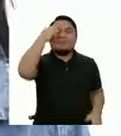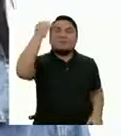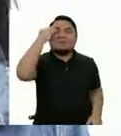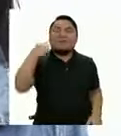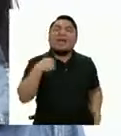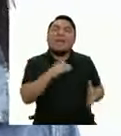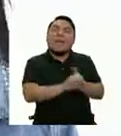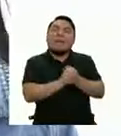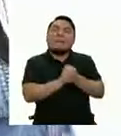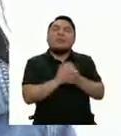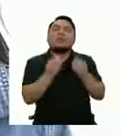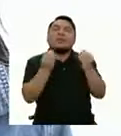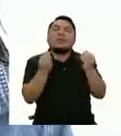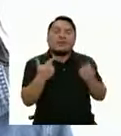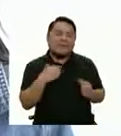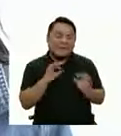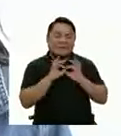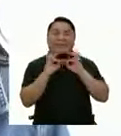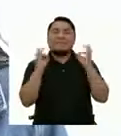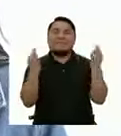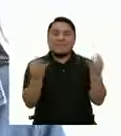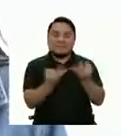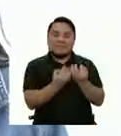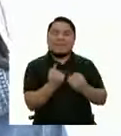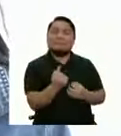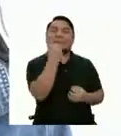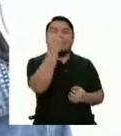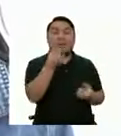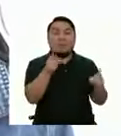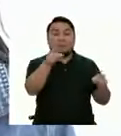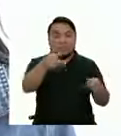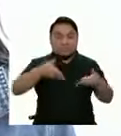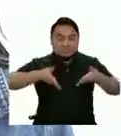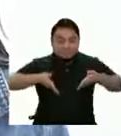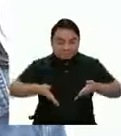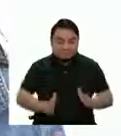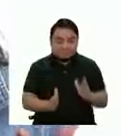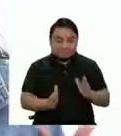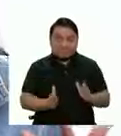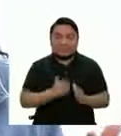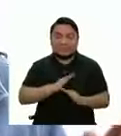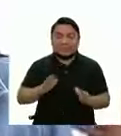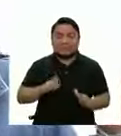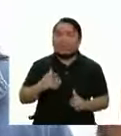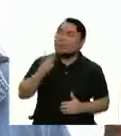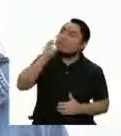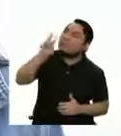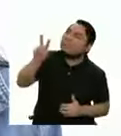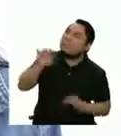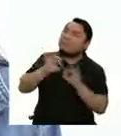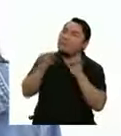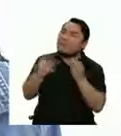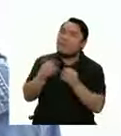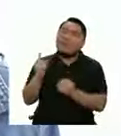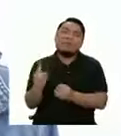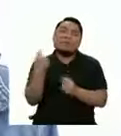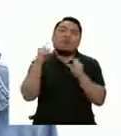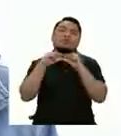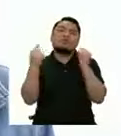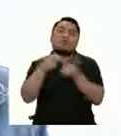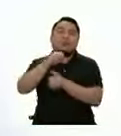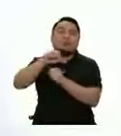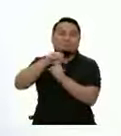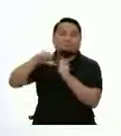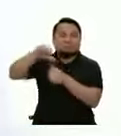amistad La vivimos con nuestra familia Ya que cuando nosotros nacemos Ellos se convierten en nuestro primer grupo